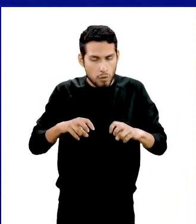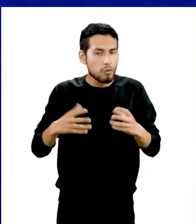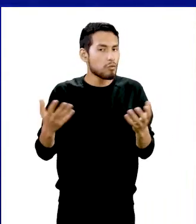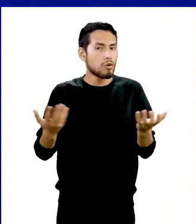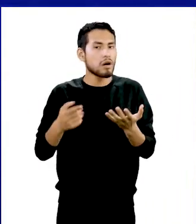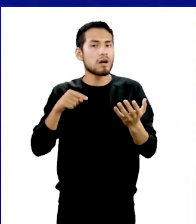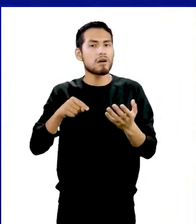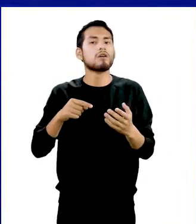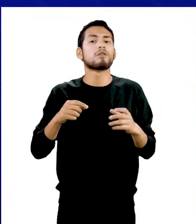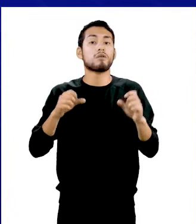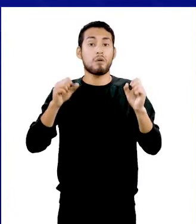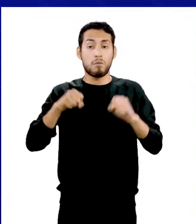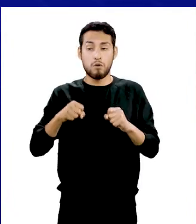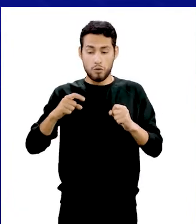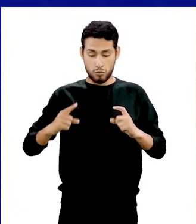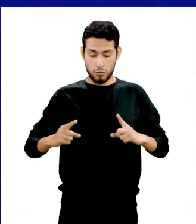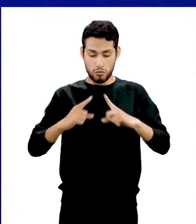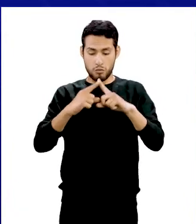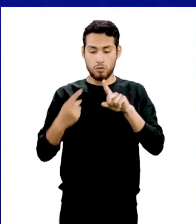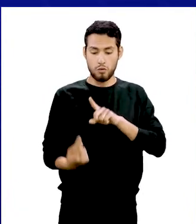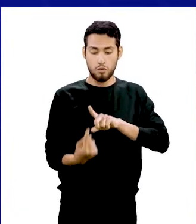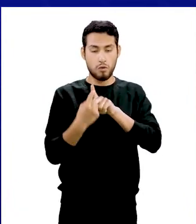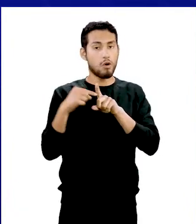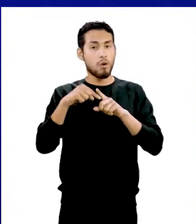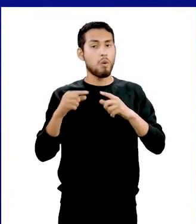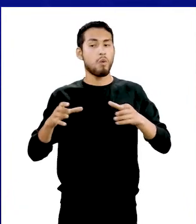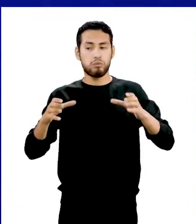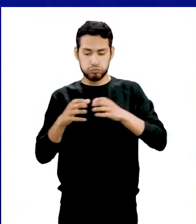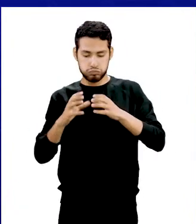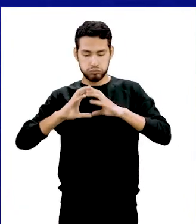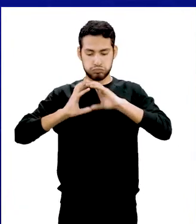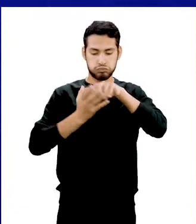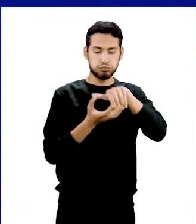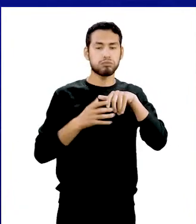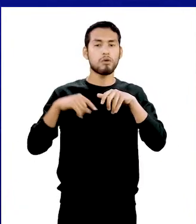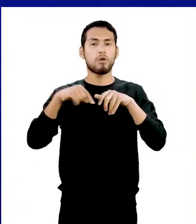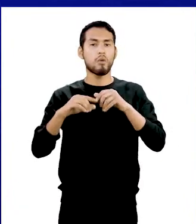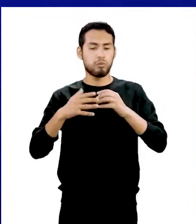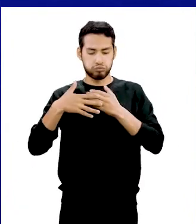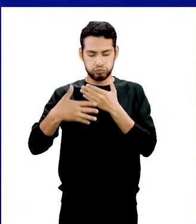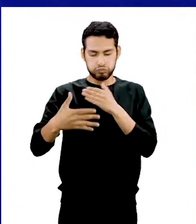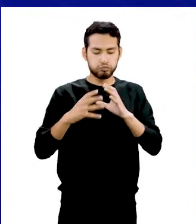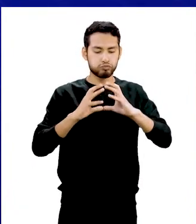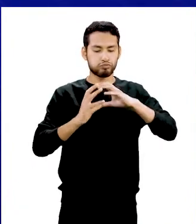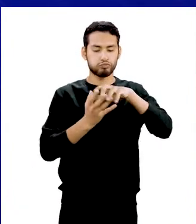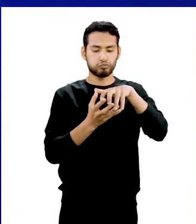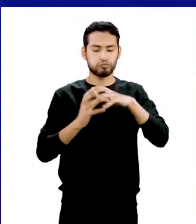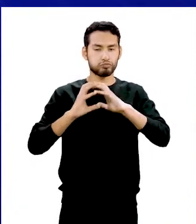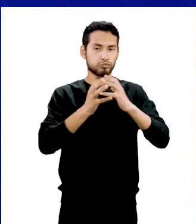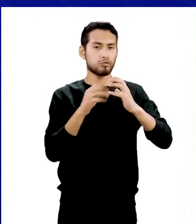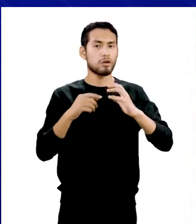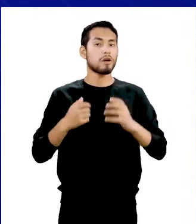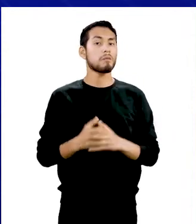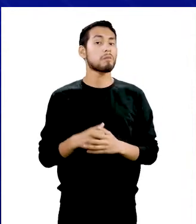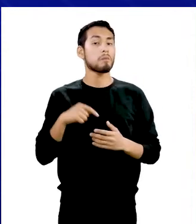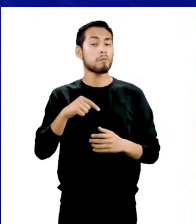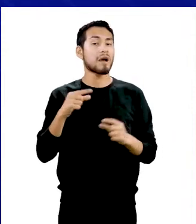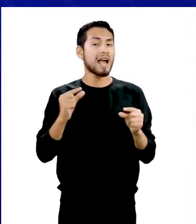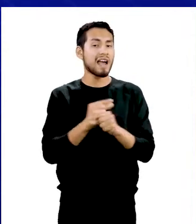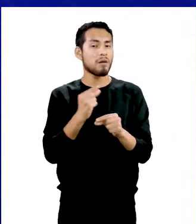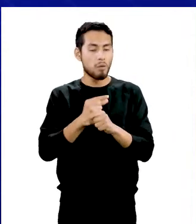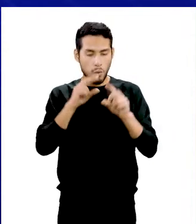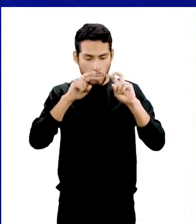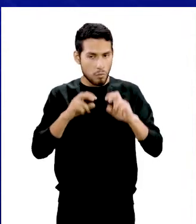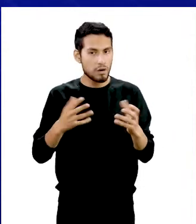estudio a aquellas figuras cuyos puntos pertenecen a un espacio tridimensional. En el espacio geométrico